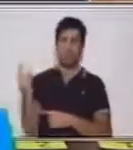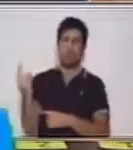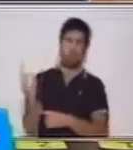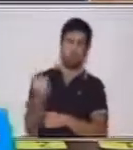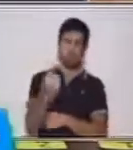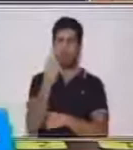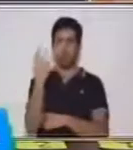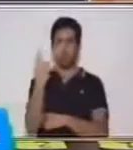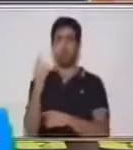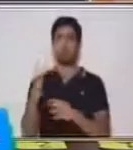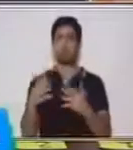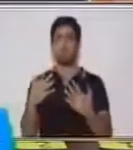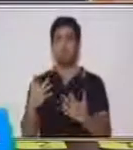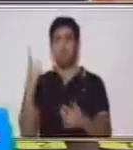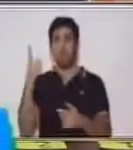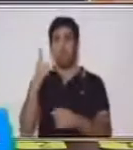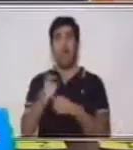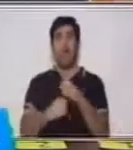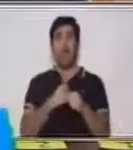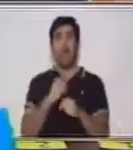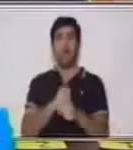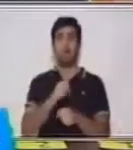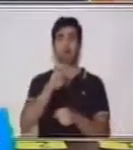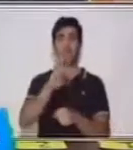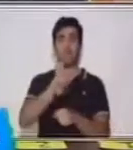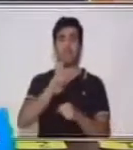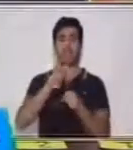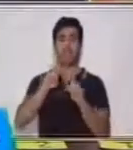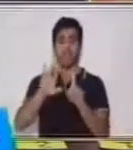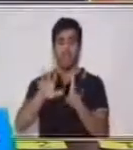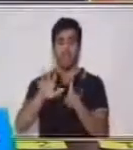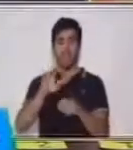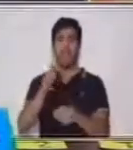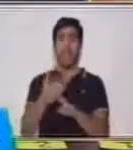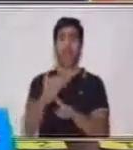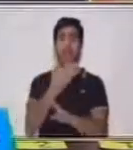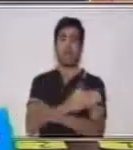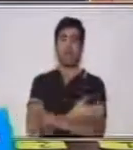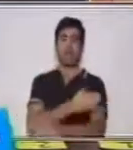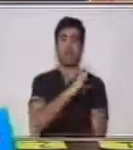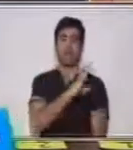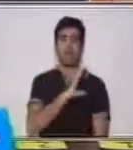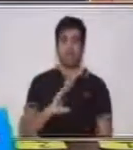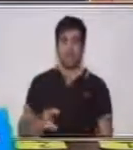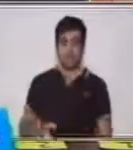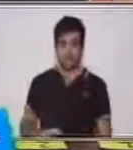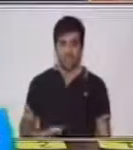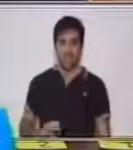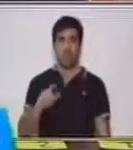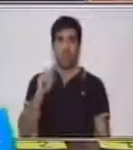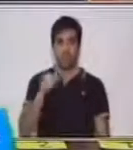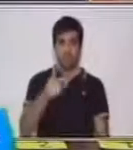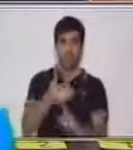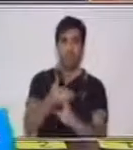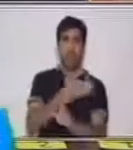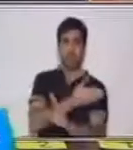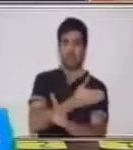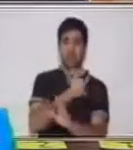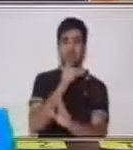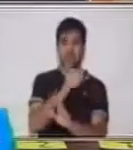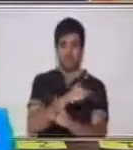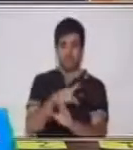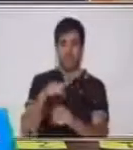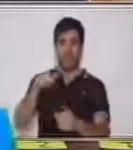surge en el año treinta y seis antes de Cristo en la cultura maya. Es la única cultura